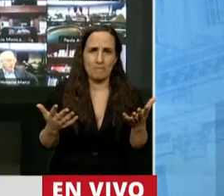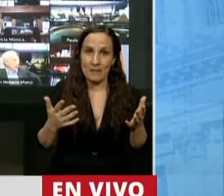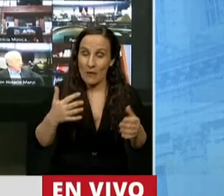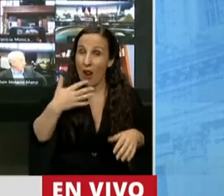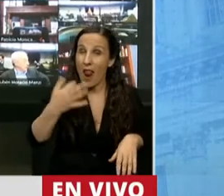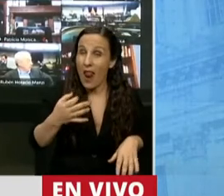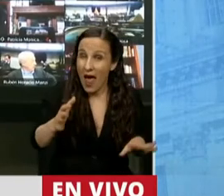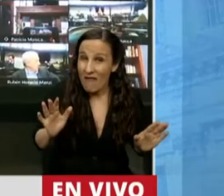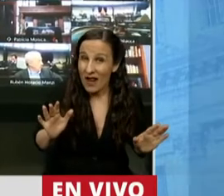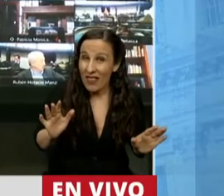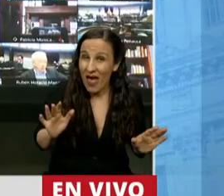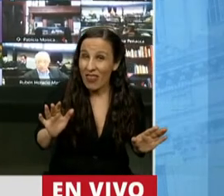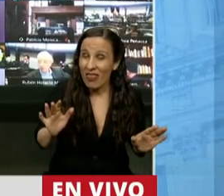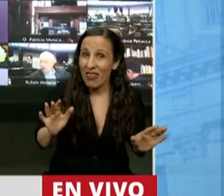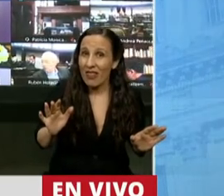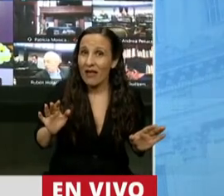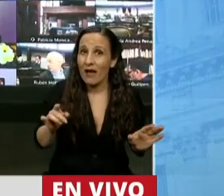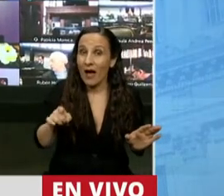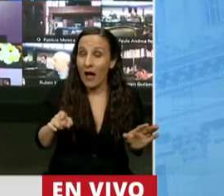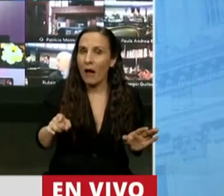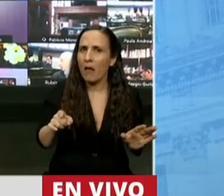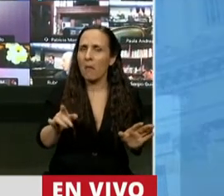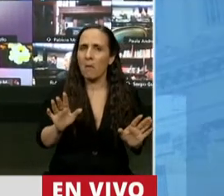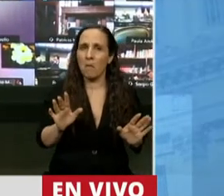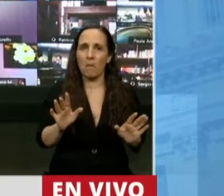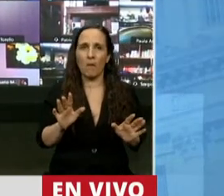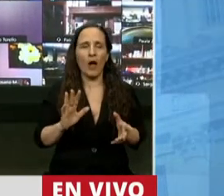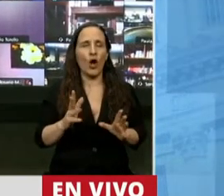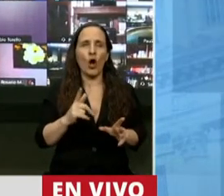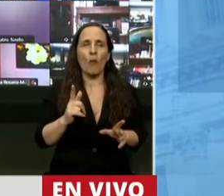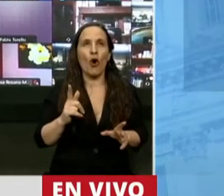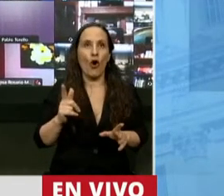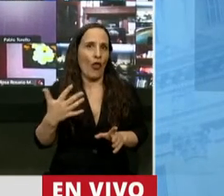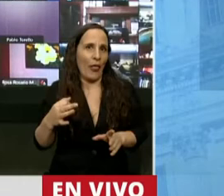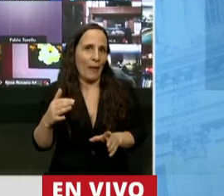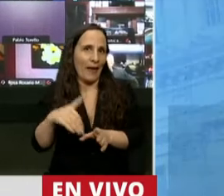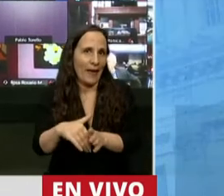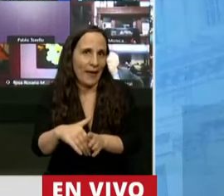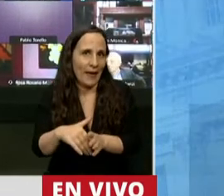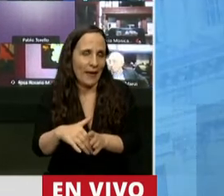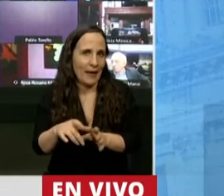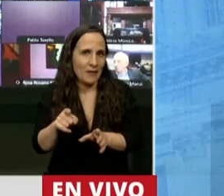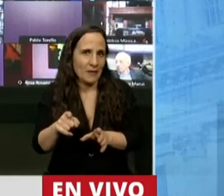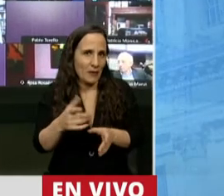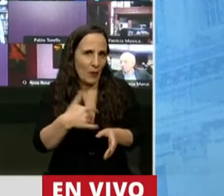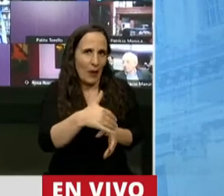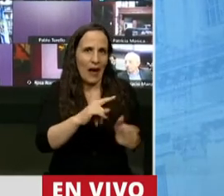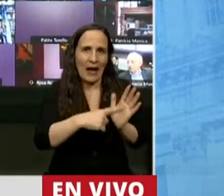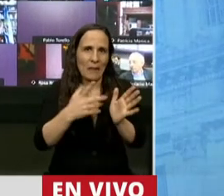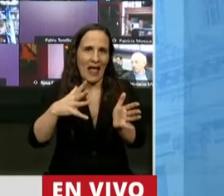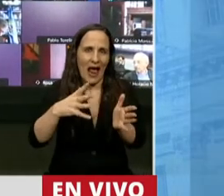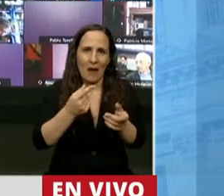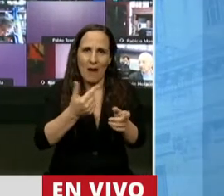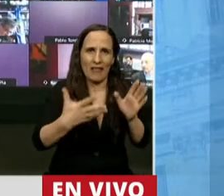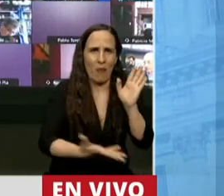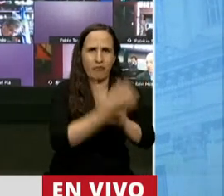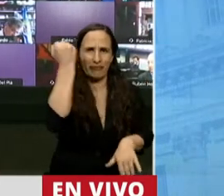que tener que ser poco menos que partícipes necesarios de un saqueo de más